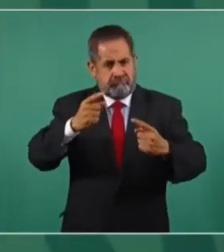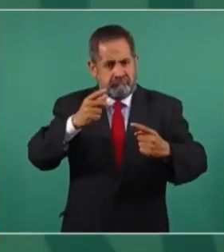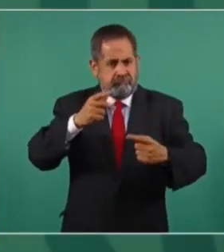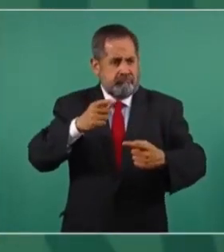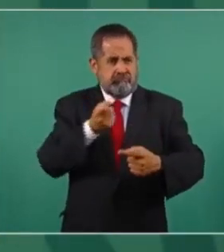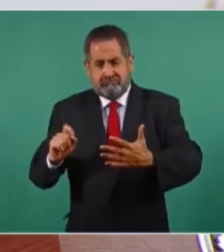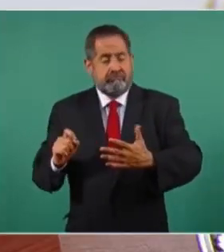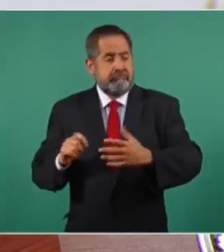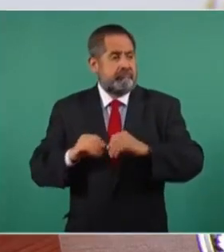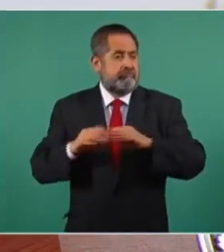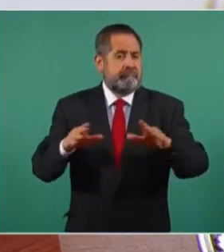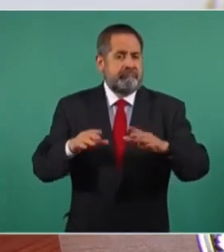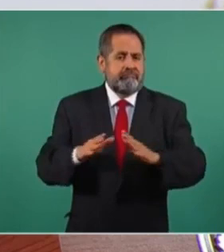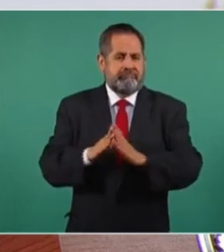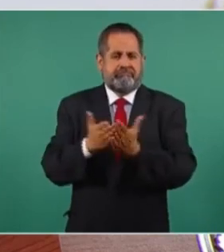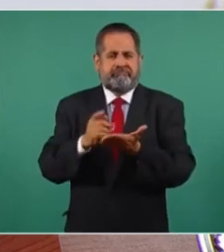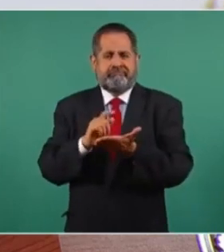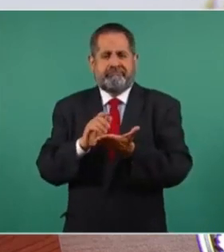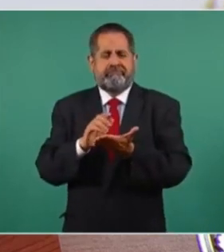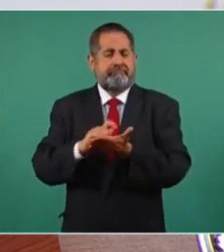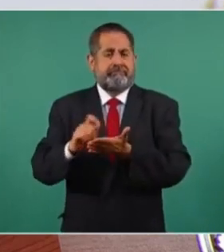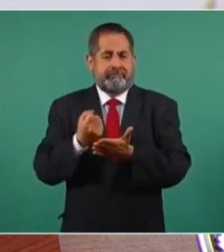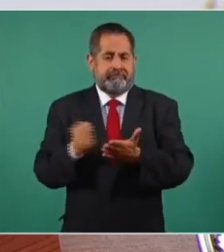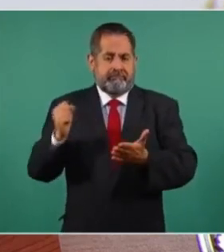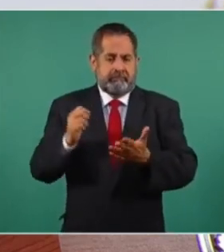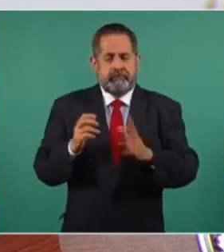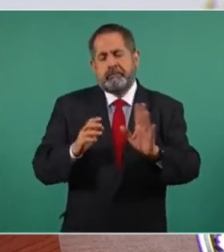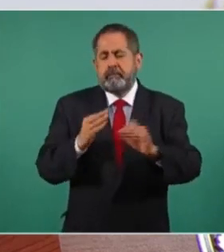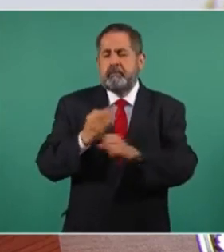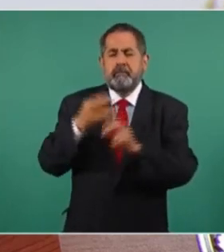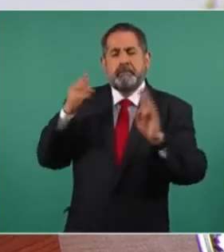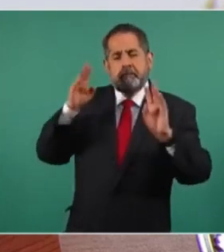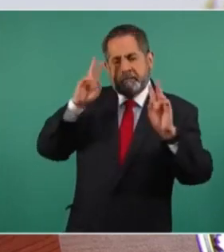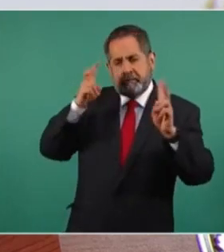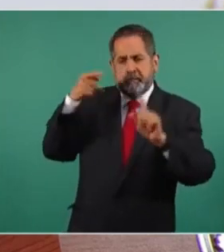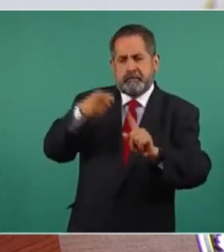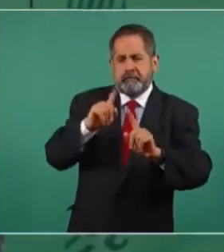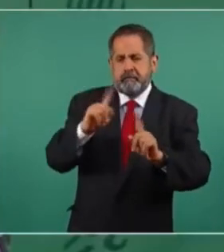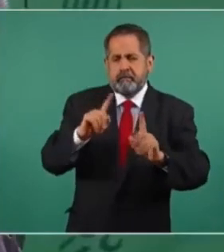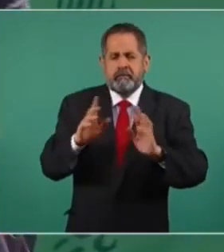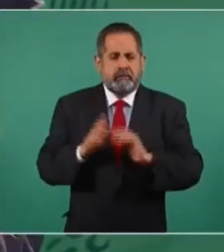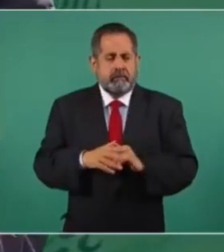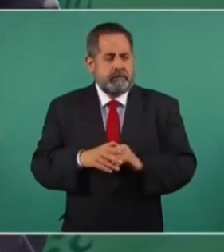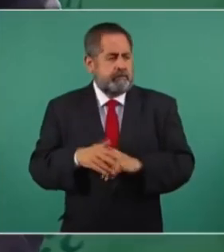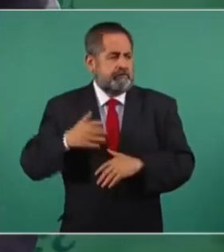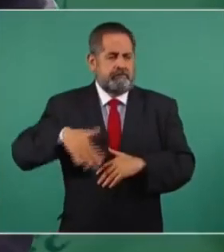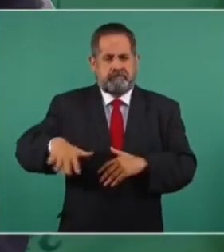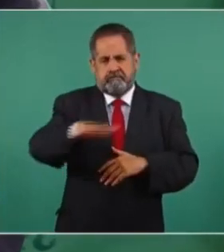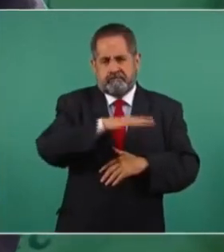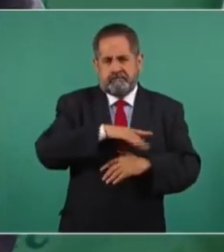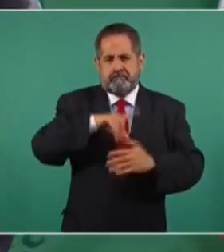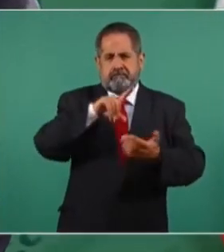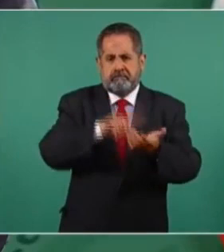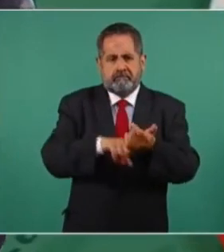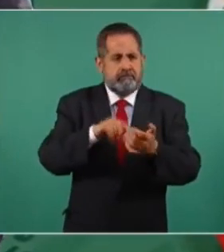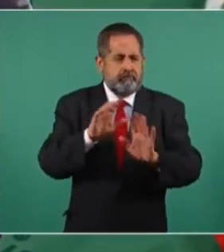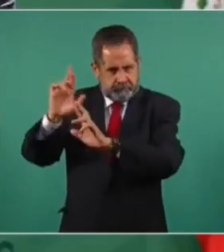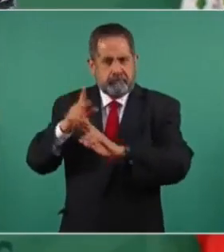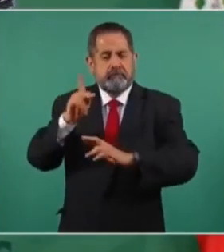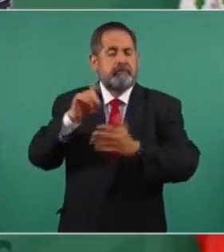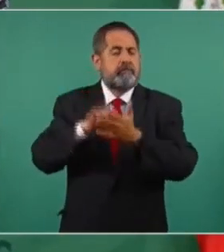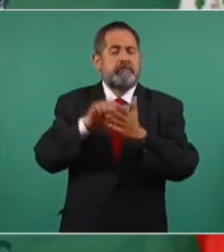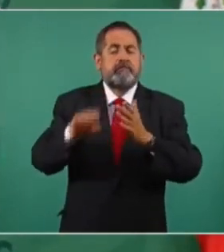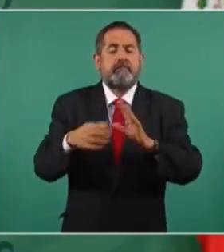escritores. No voy a tratar el tema porque hay que ser respetuosos de los procesos internos de otros países,